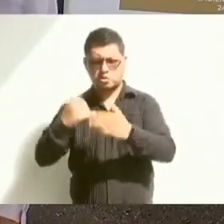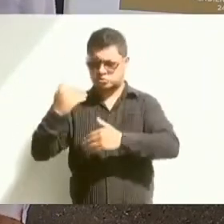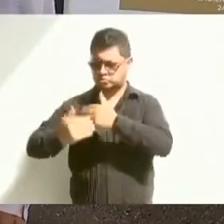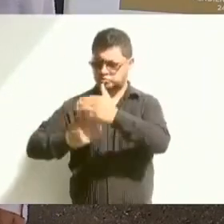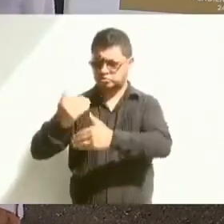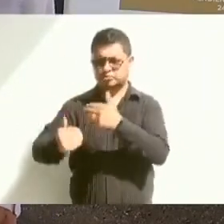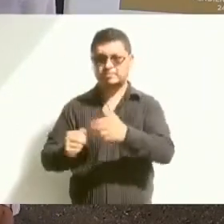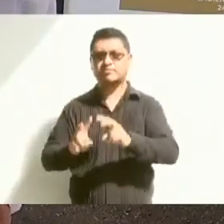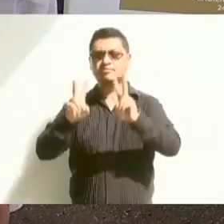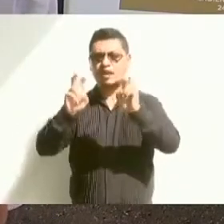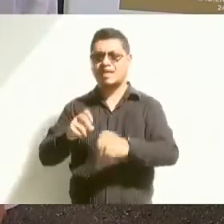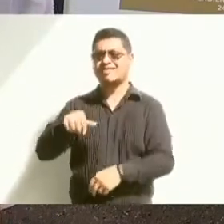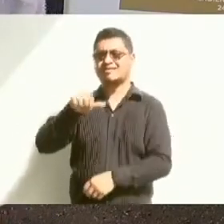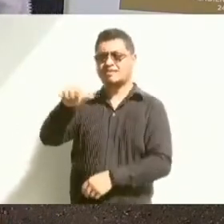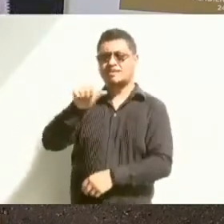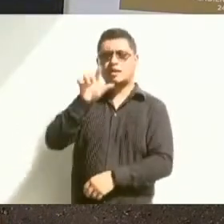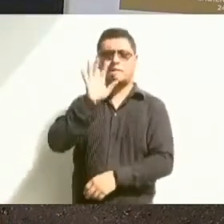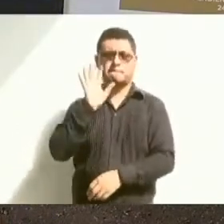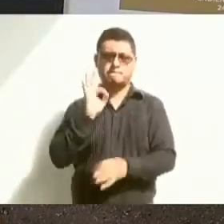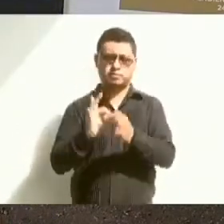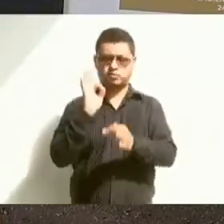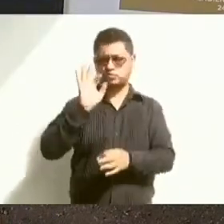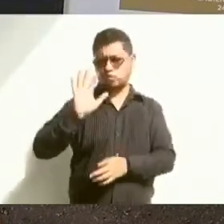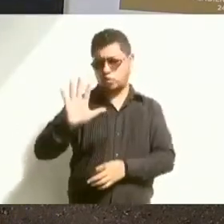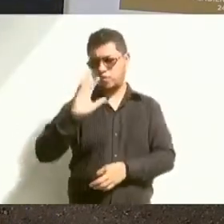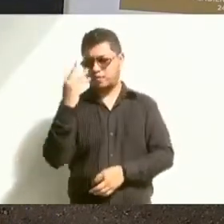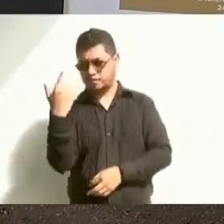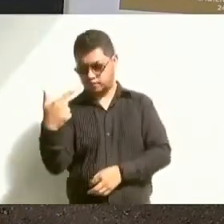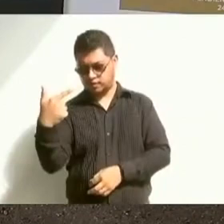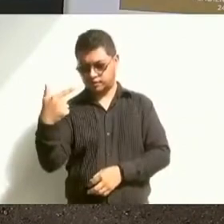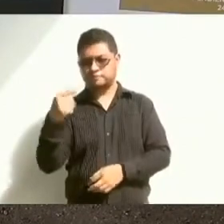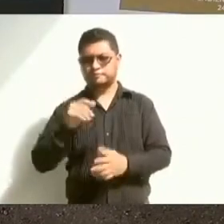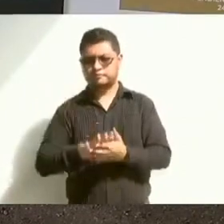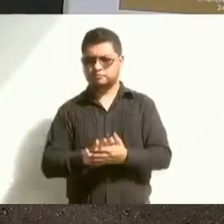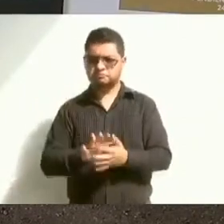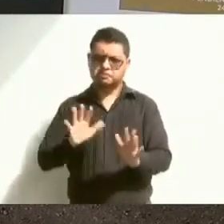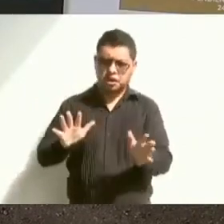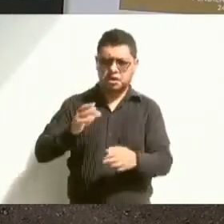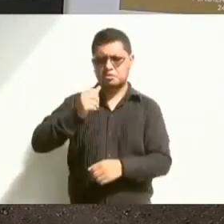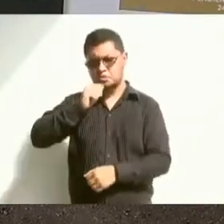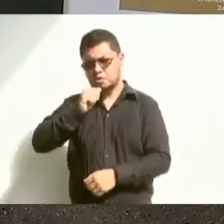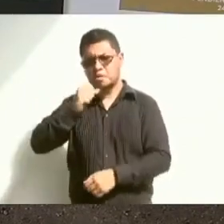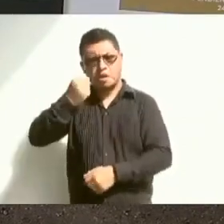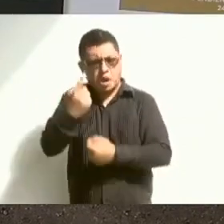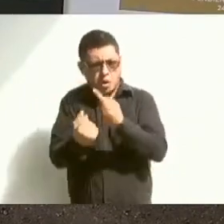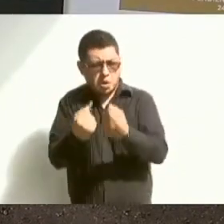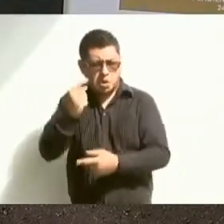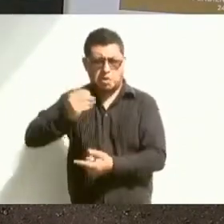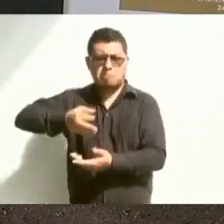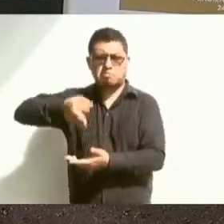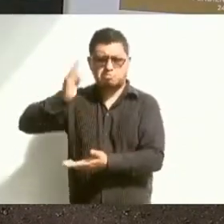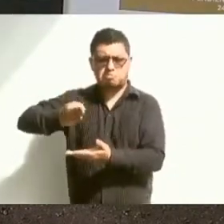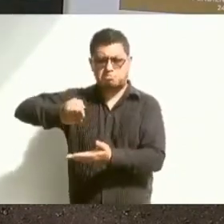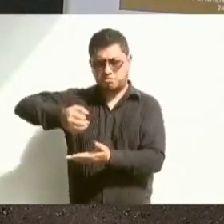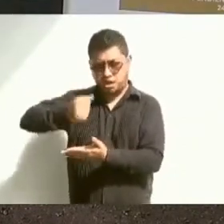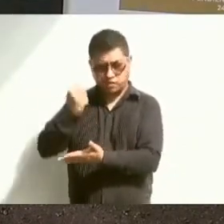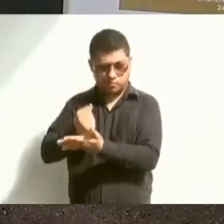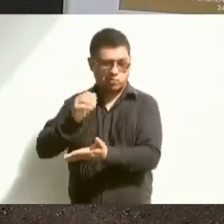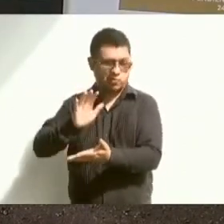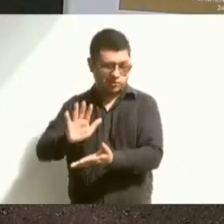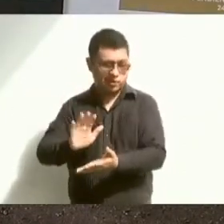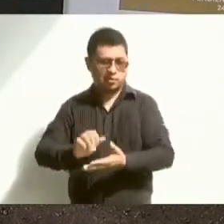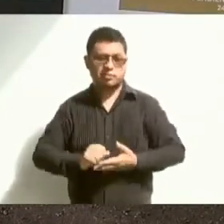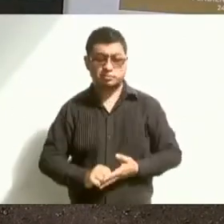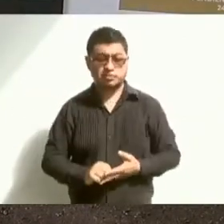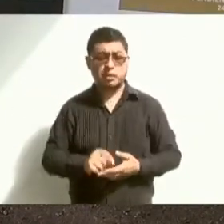está avanzando al 16.57. Hay más avances que tienen que ir siendo aprobados por los supervisores. Entonces, ya tenemos